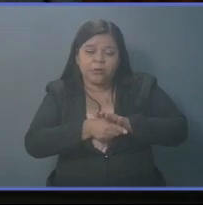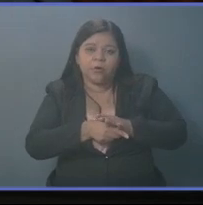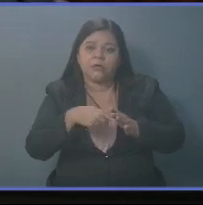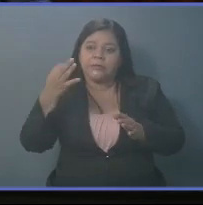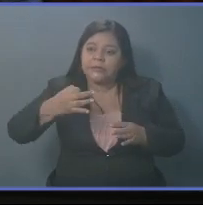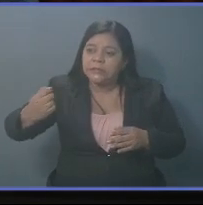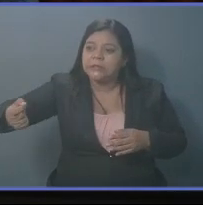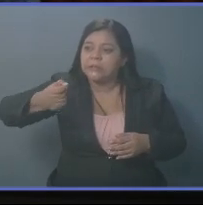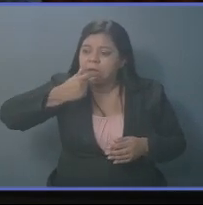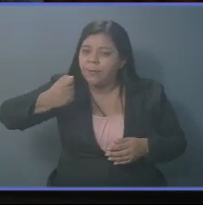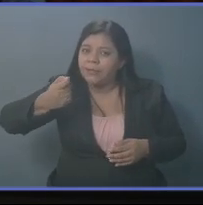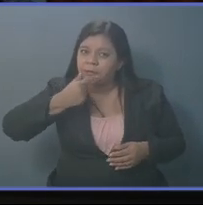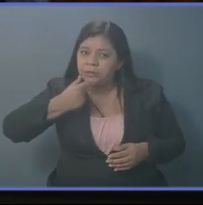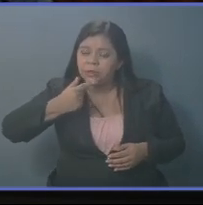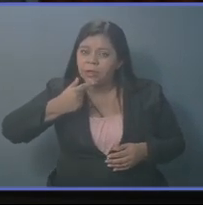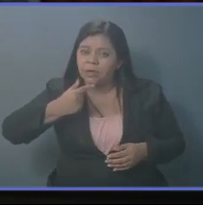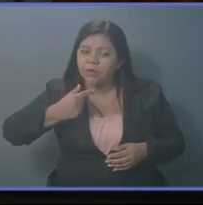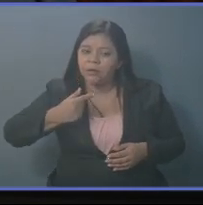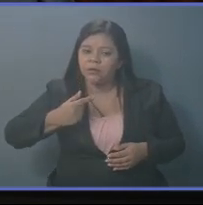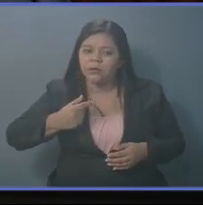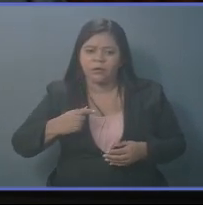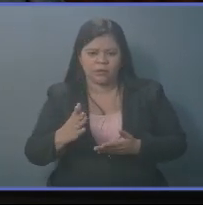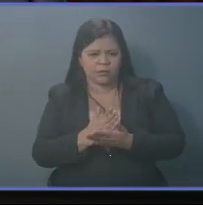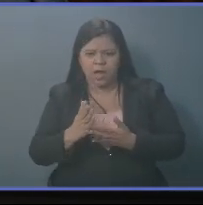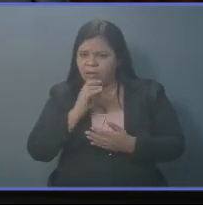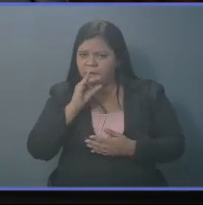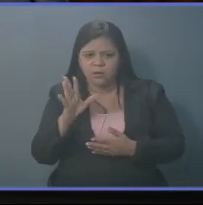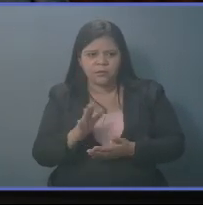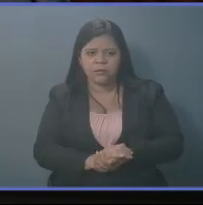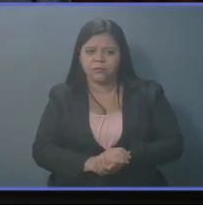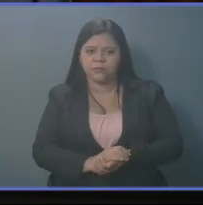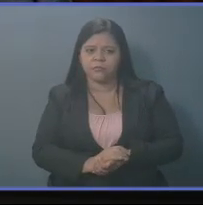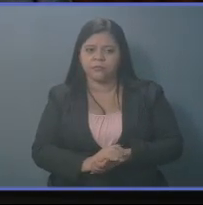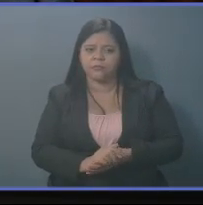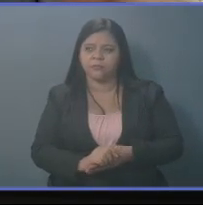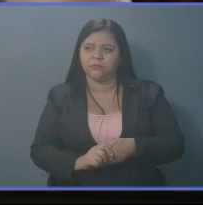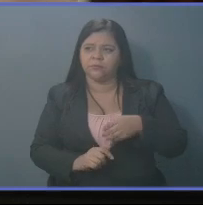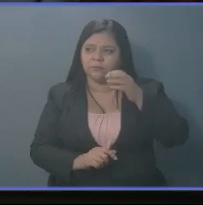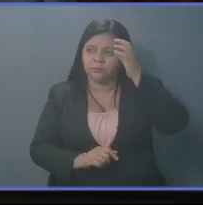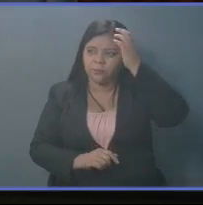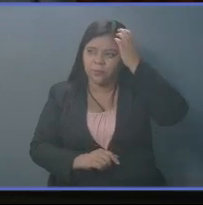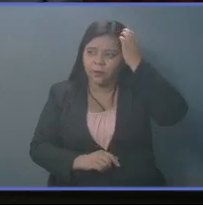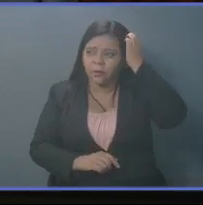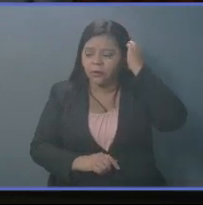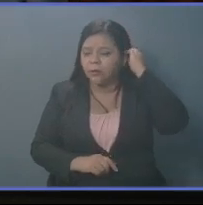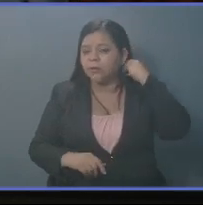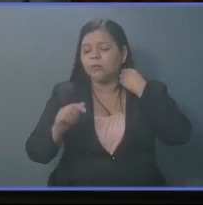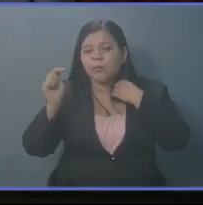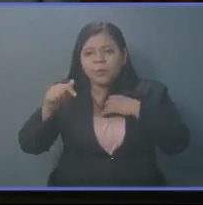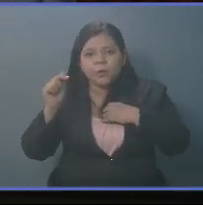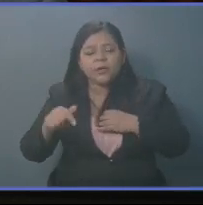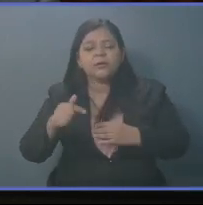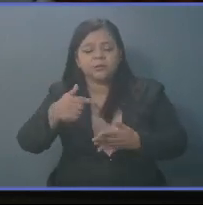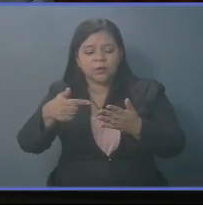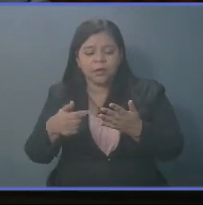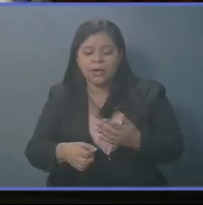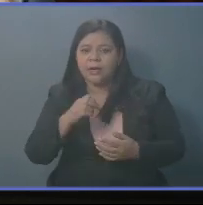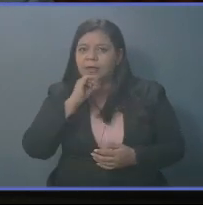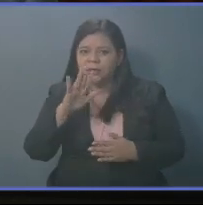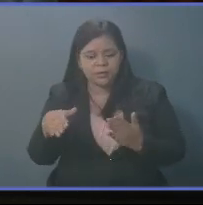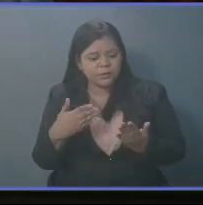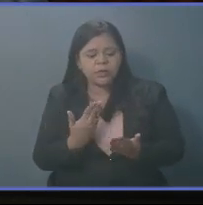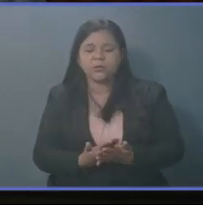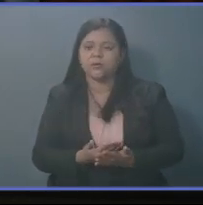medicamento. No se habla de ellos. Por esa razón esta ley abarca todos esos